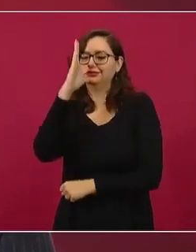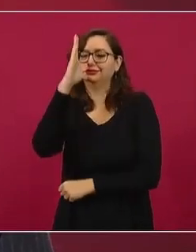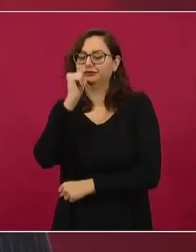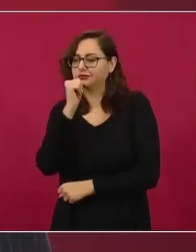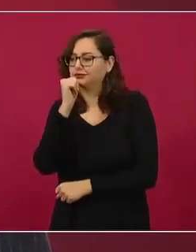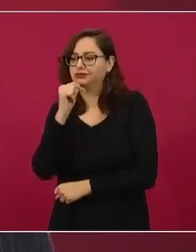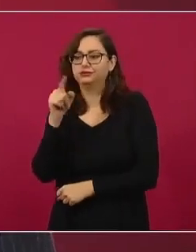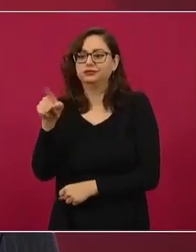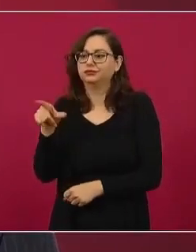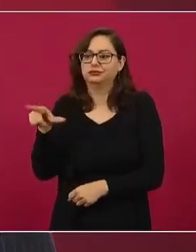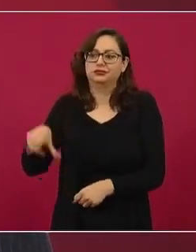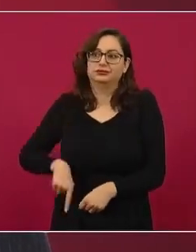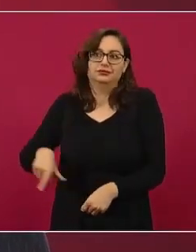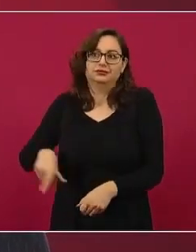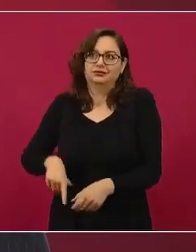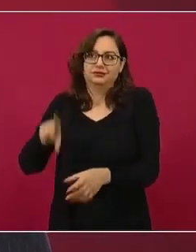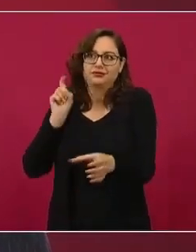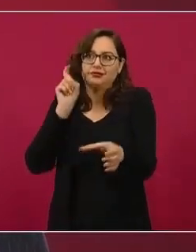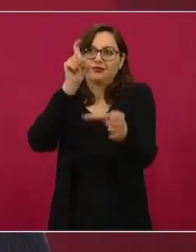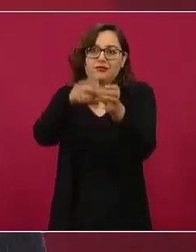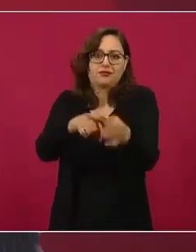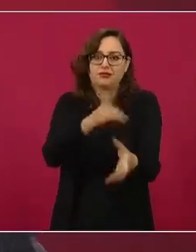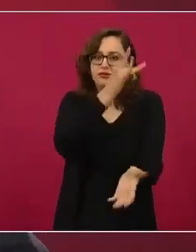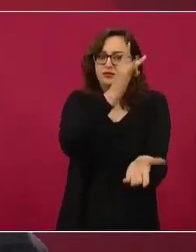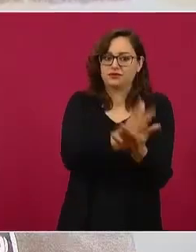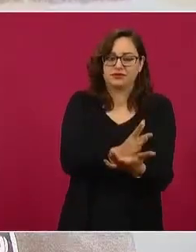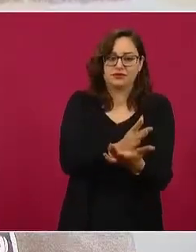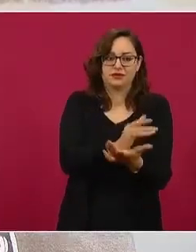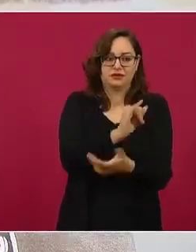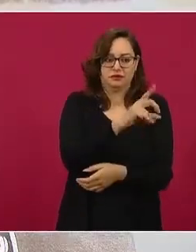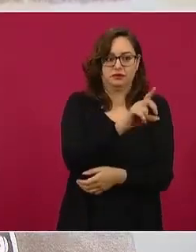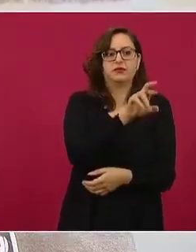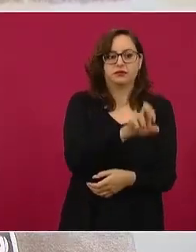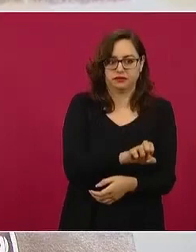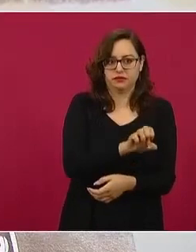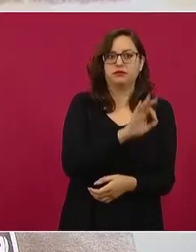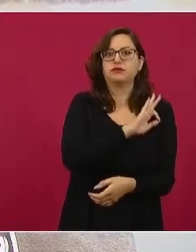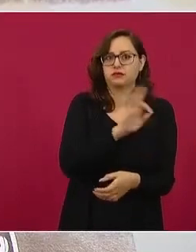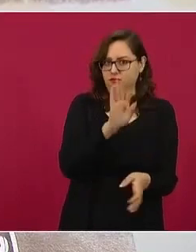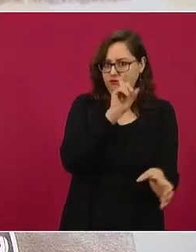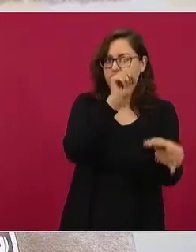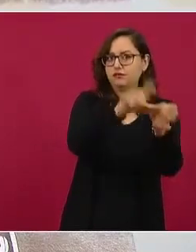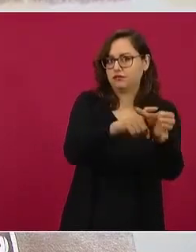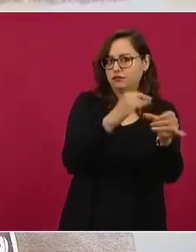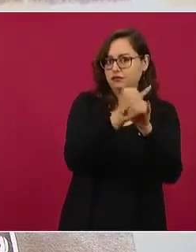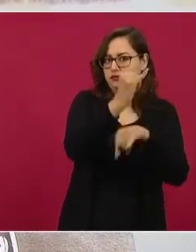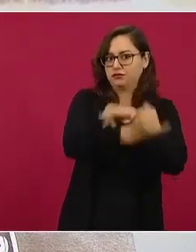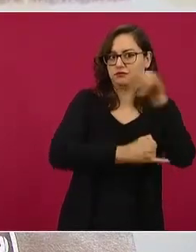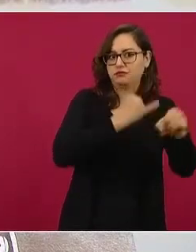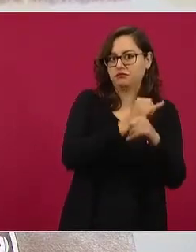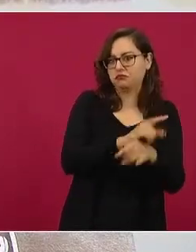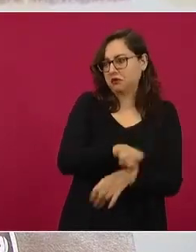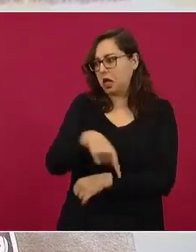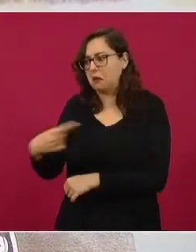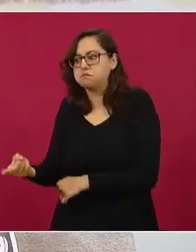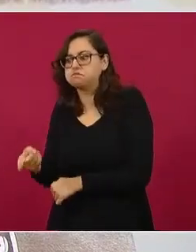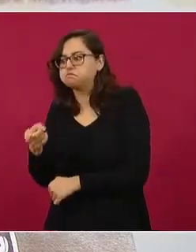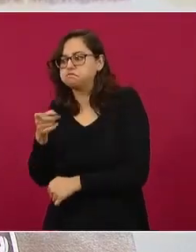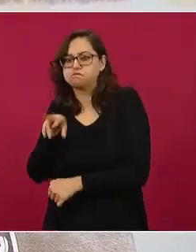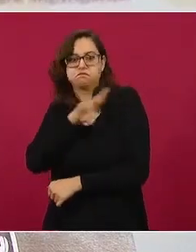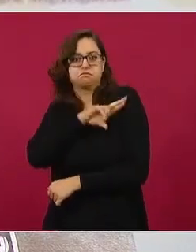gubernamentales de alto desempeño como el INDRE. A la persona que tiene síntomas